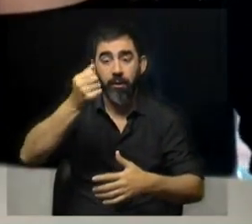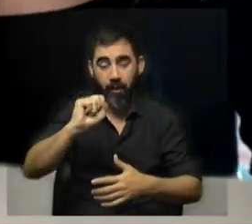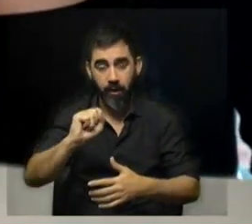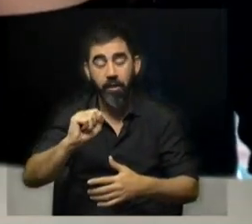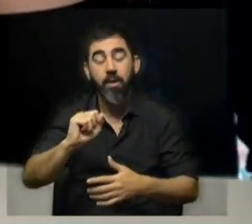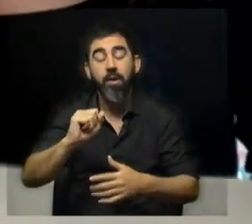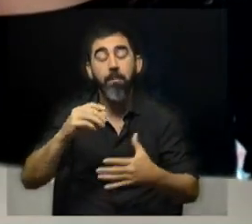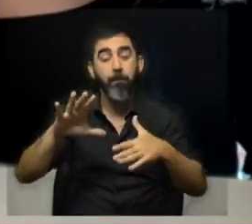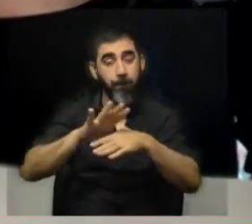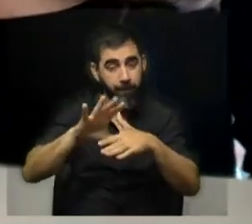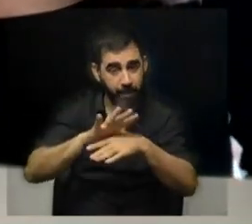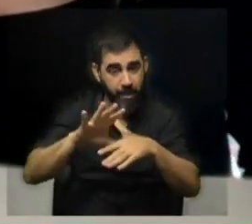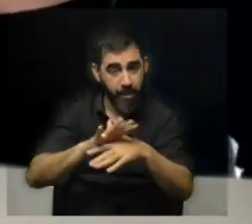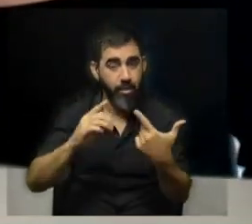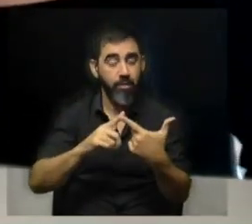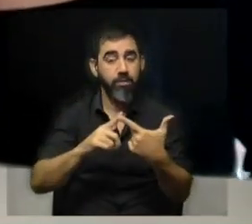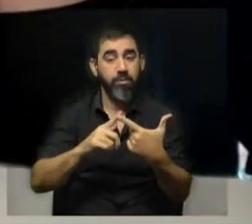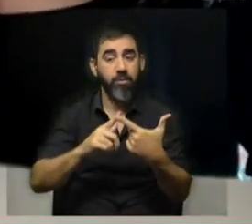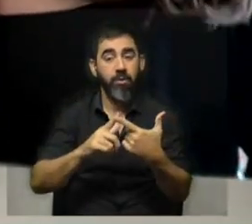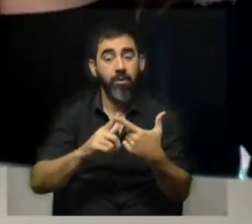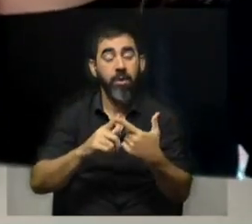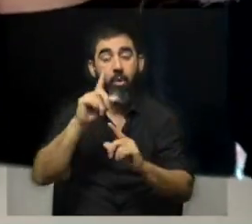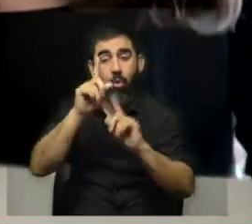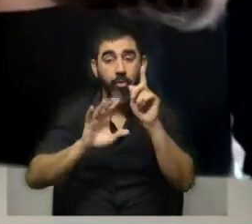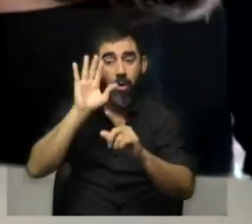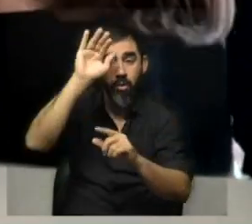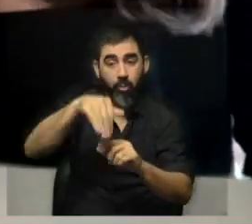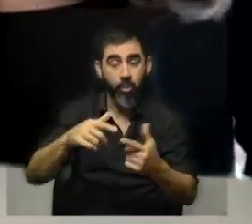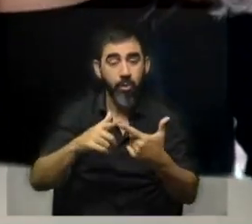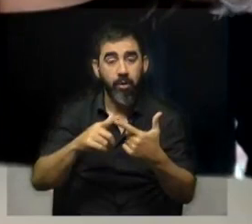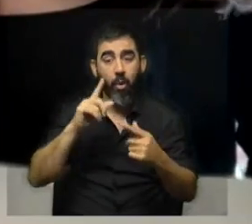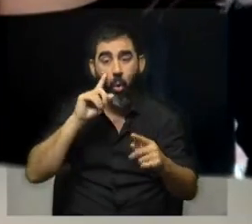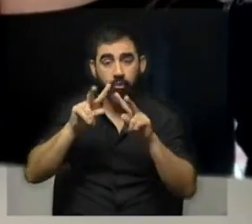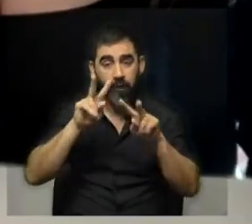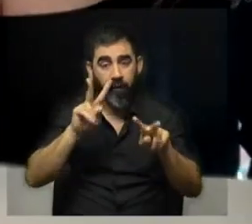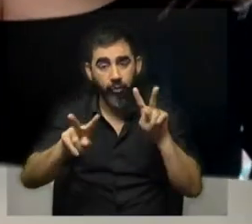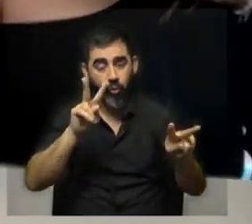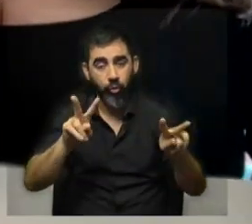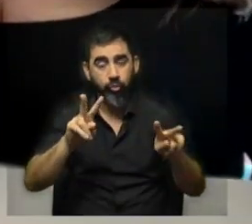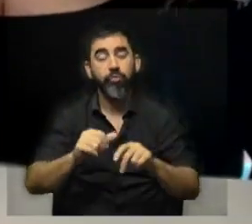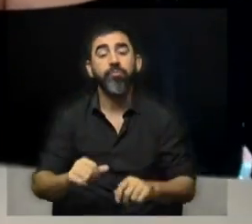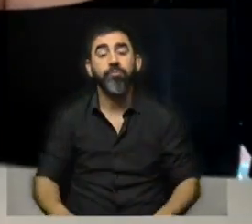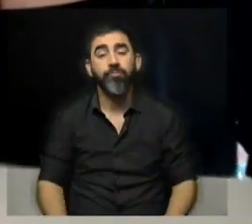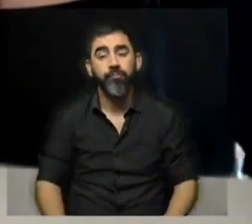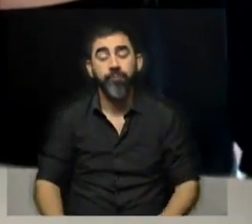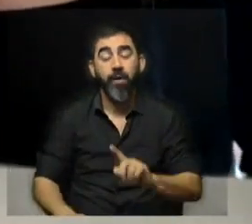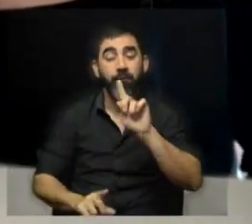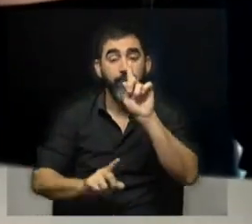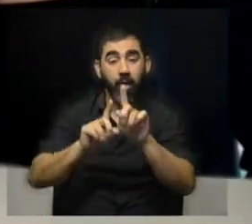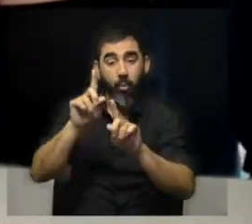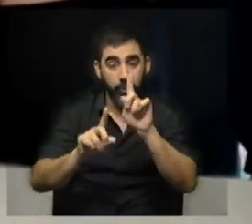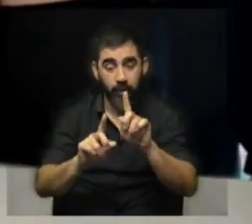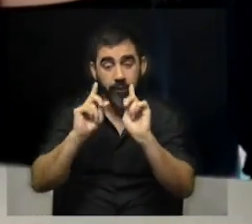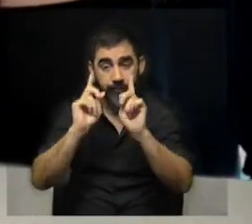a participar el núcleo interdisciplinario de la Universidad de la República, el Observatorio de la Universidad de la Facultad,